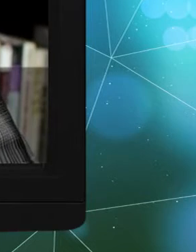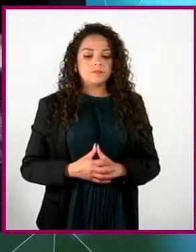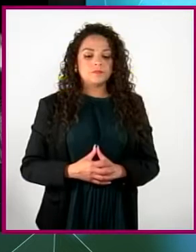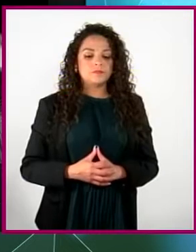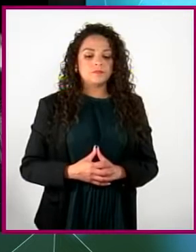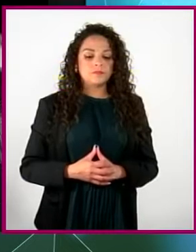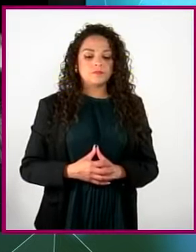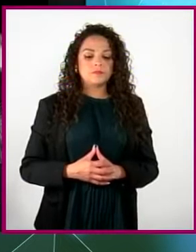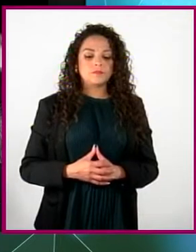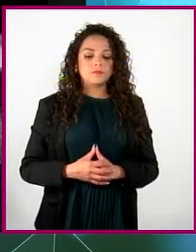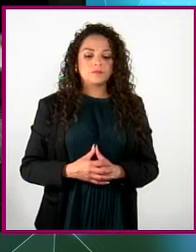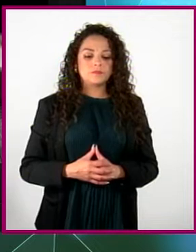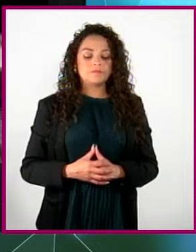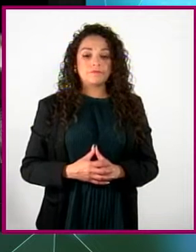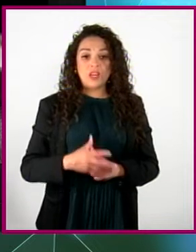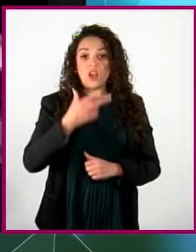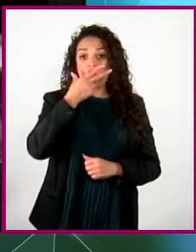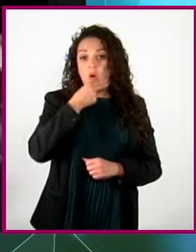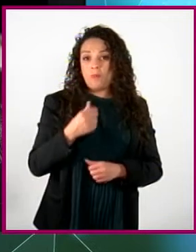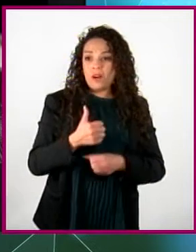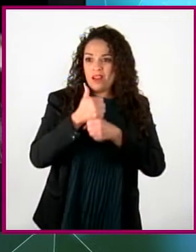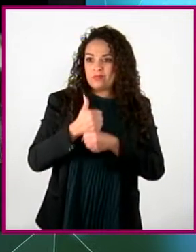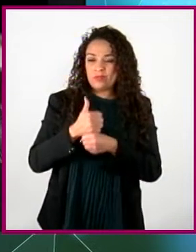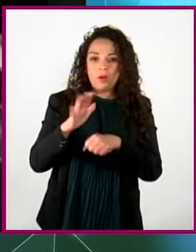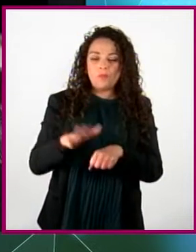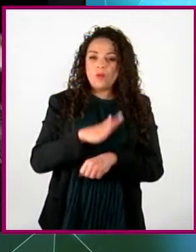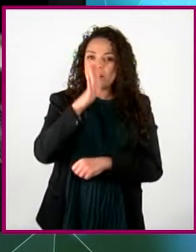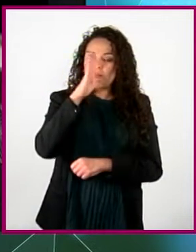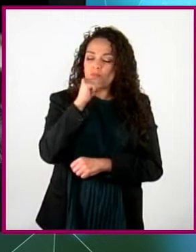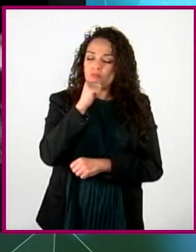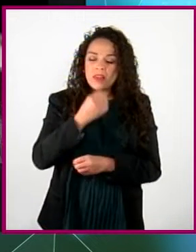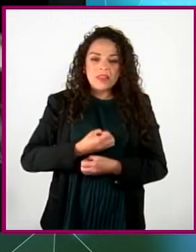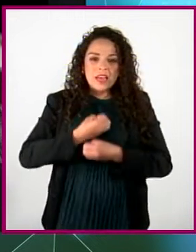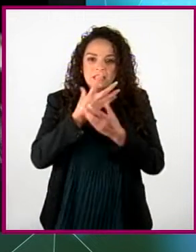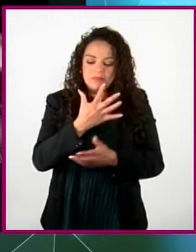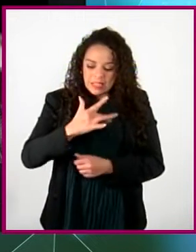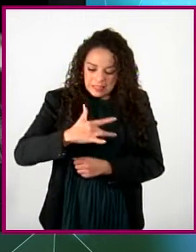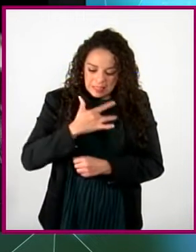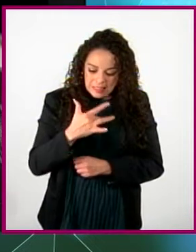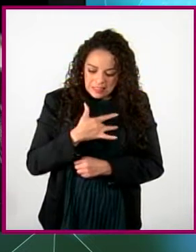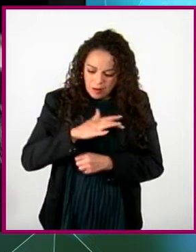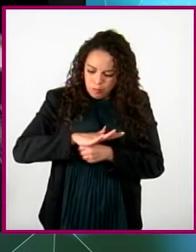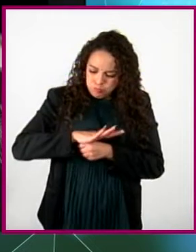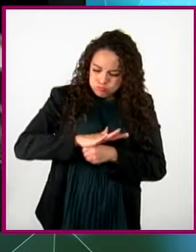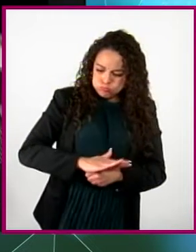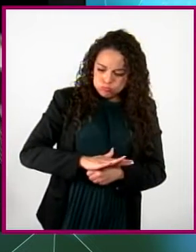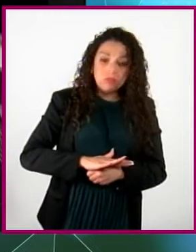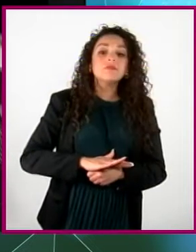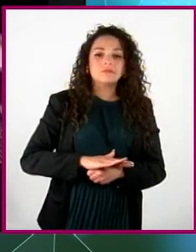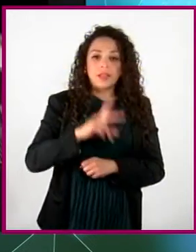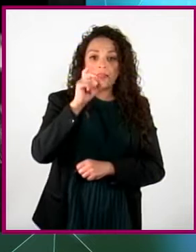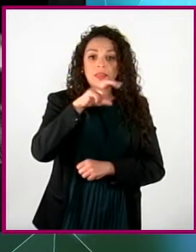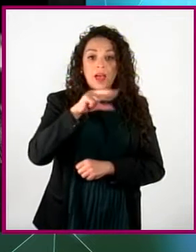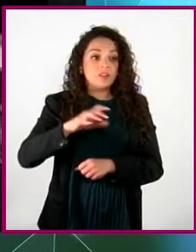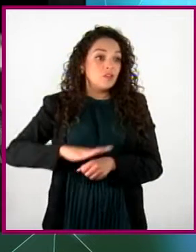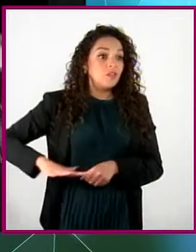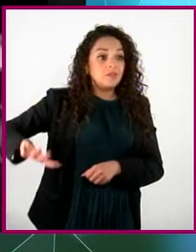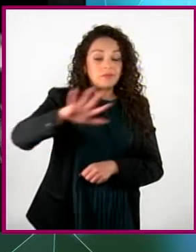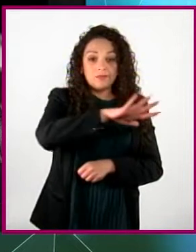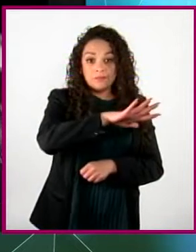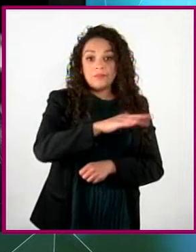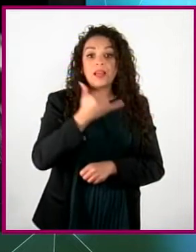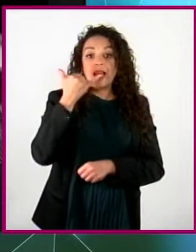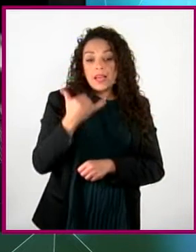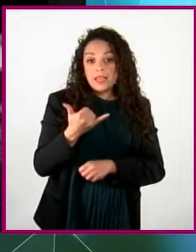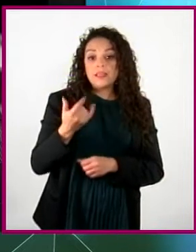Las aceptaciones que tienen los hombres al no poder expresar sus emociones repercuten no solo en el entorno social, también en sus